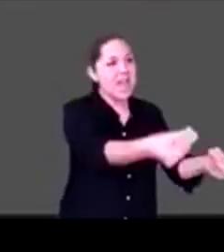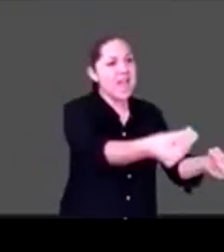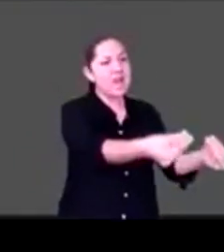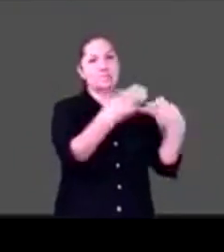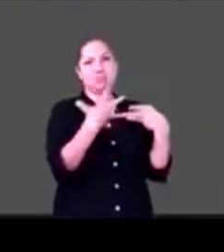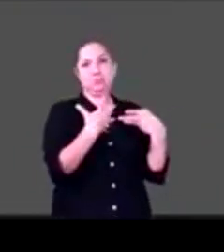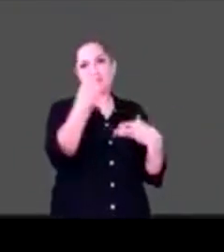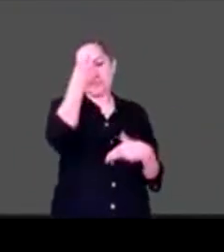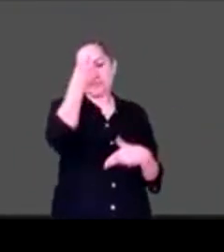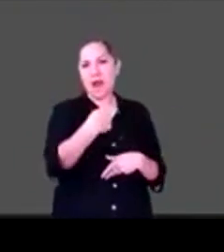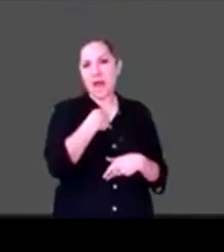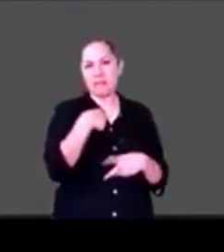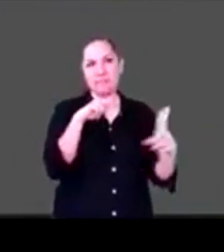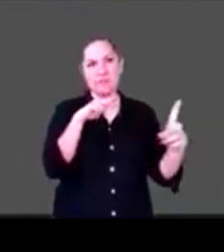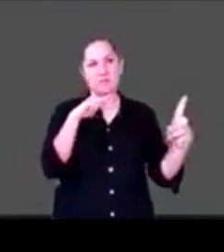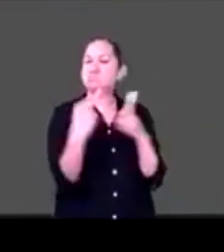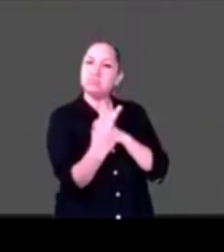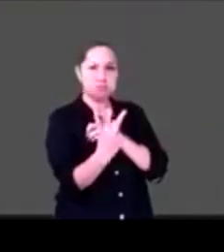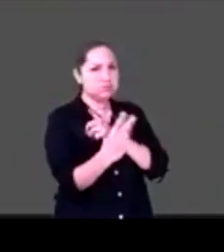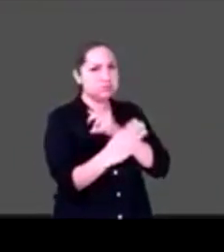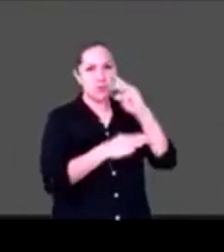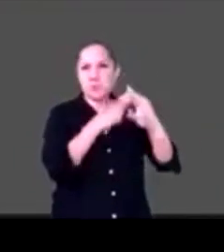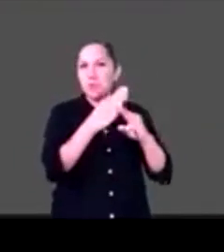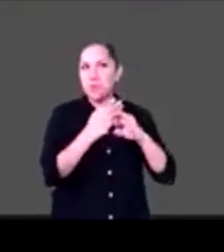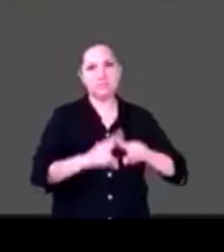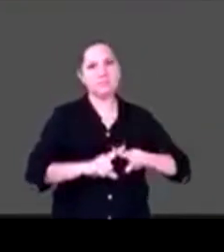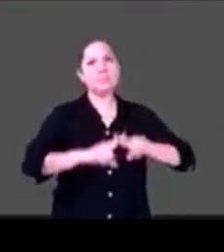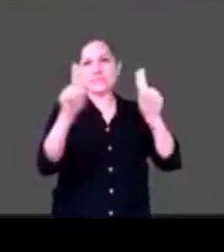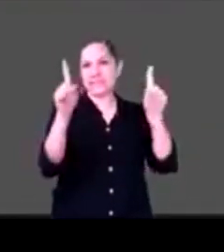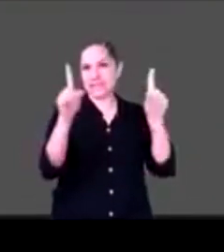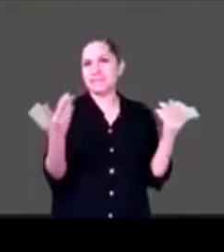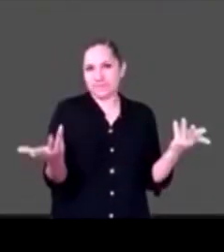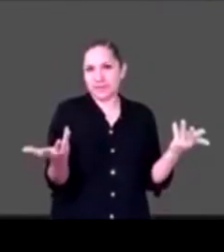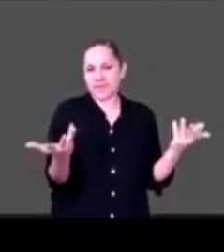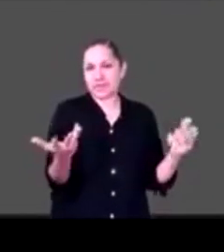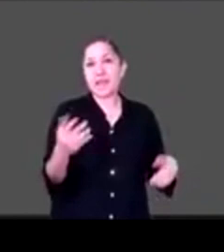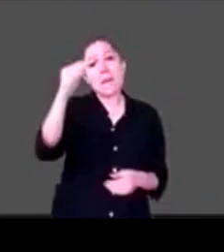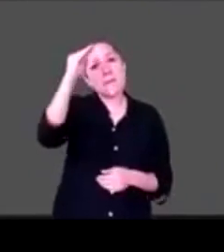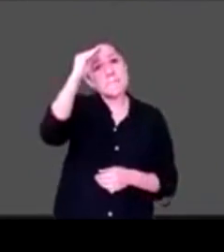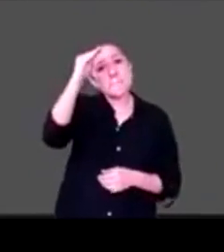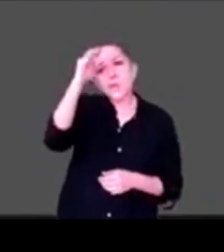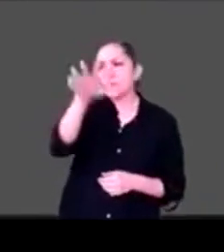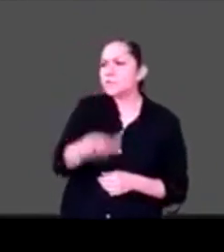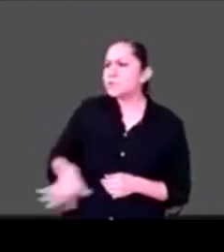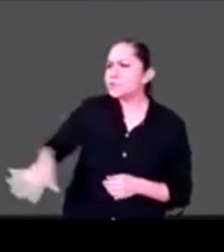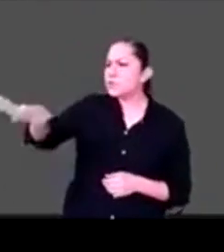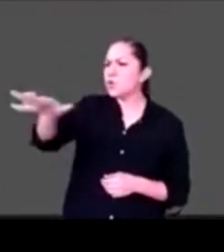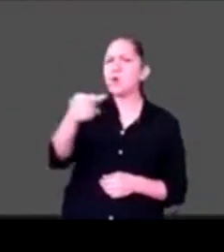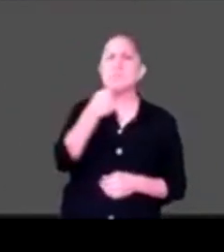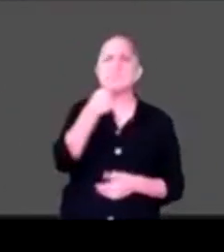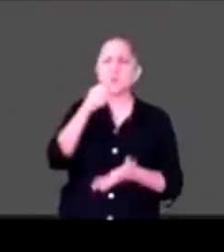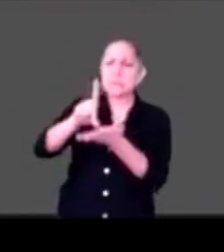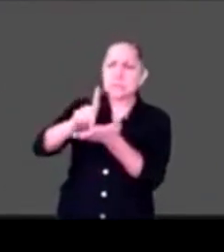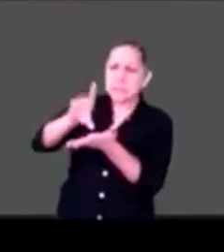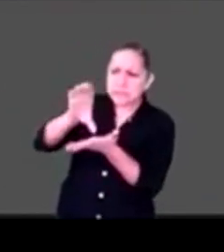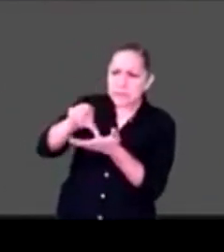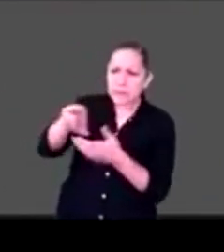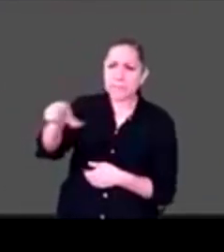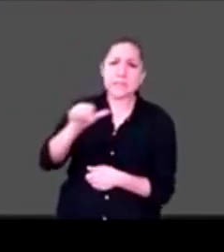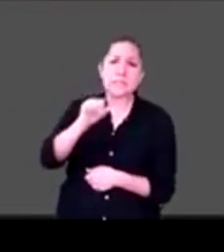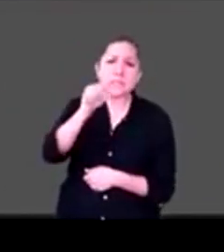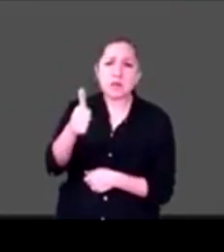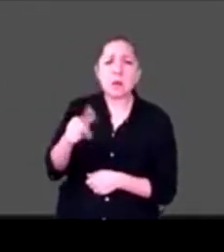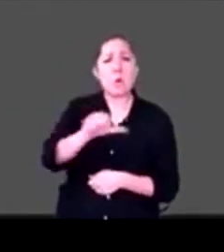evitar no sé cómo decir no podemos hacer que los niños que no tengan discapacidad se pierdan de esos